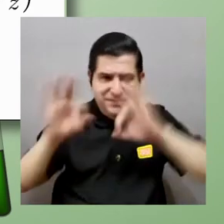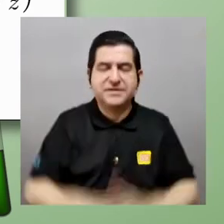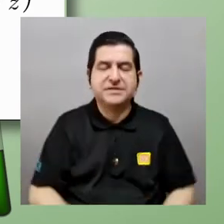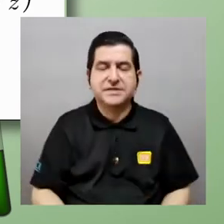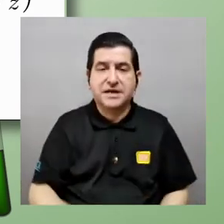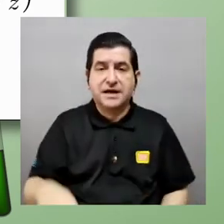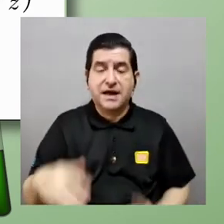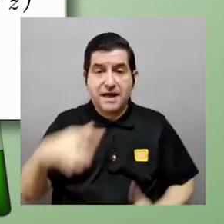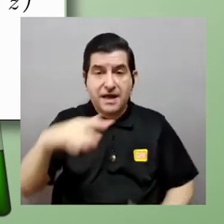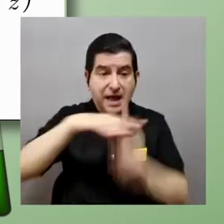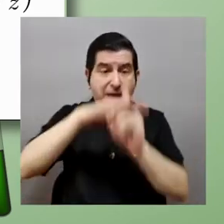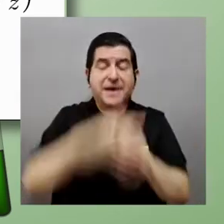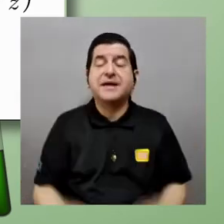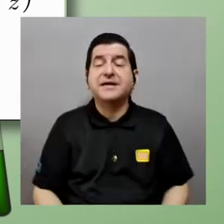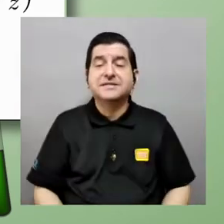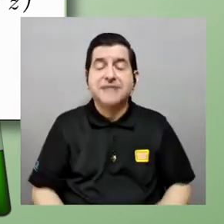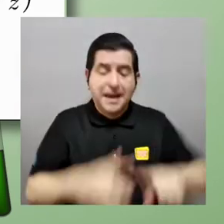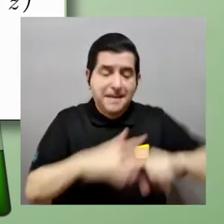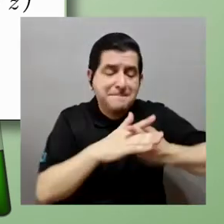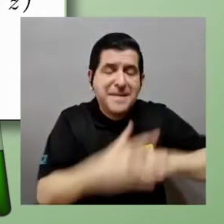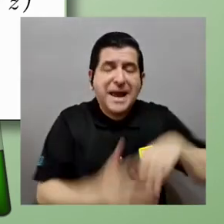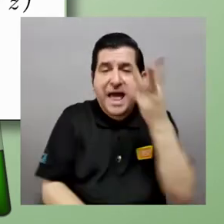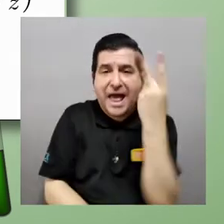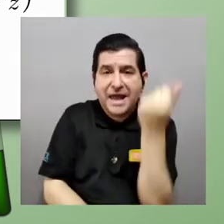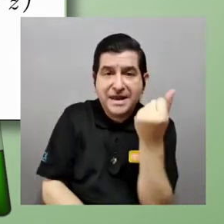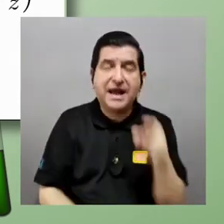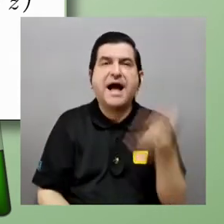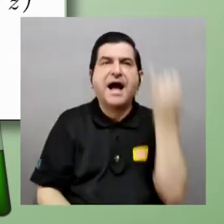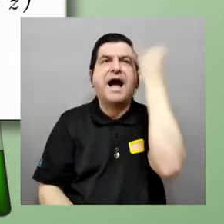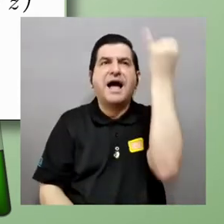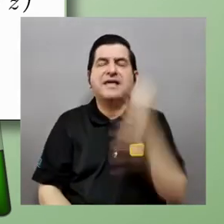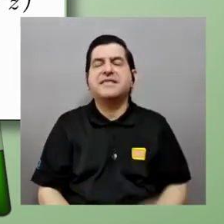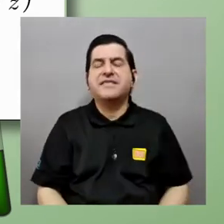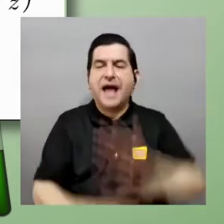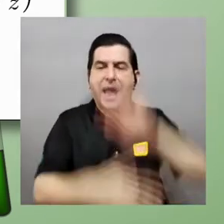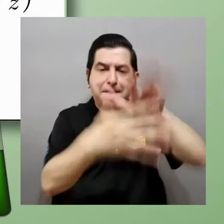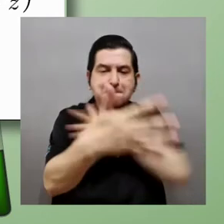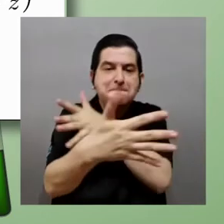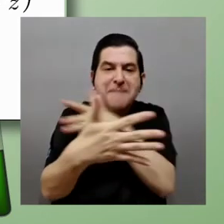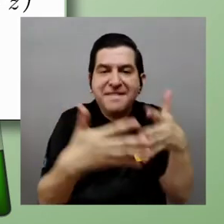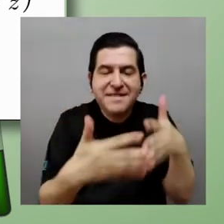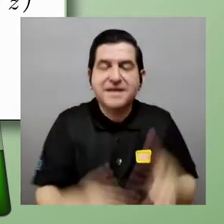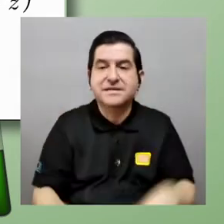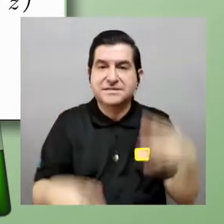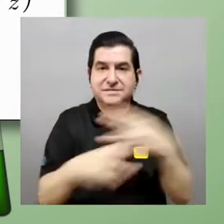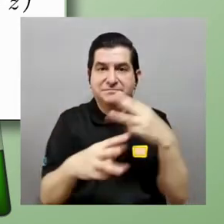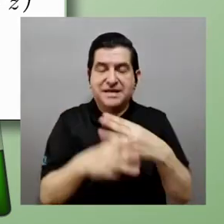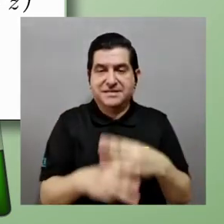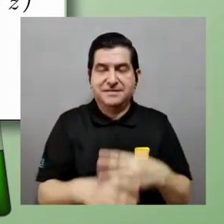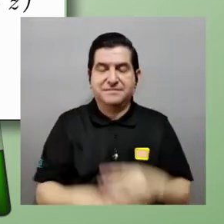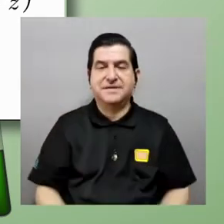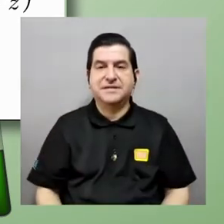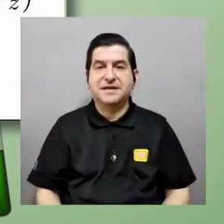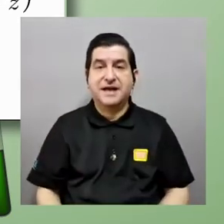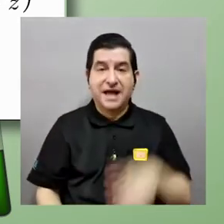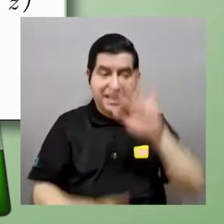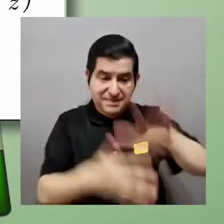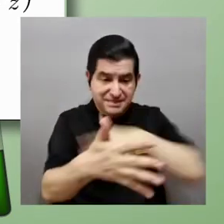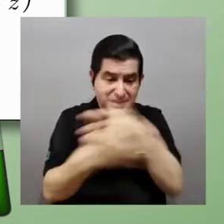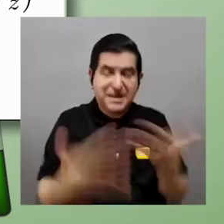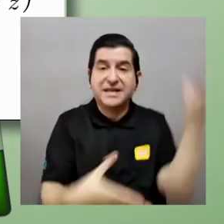física cuando aparece la mecánica cuántica la mecánica cuántica introduce los conceptos de matrices toda la matemática que se sabía